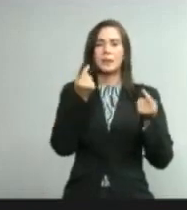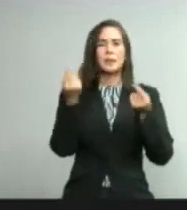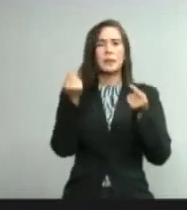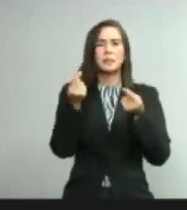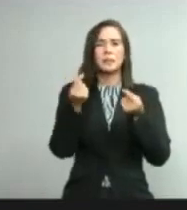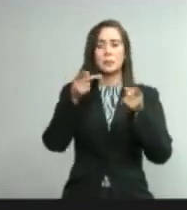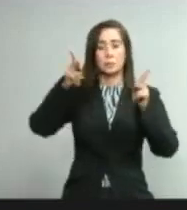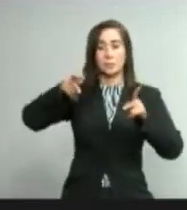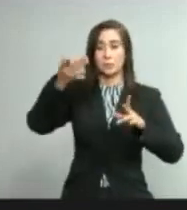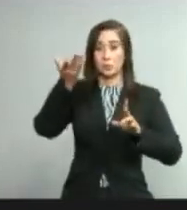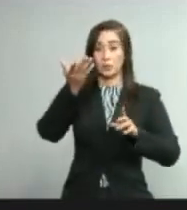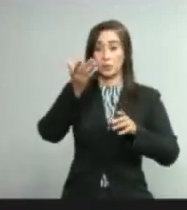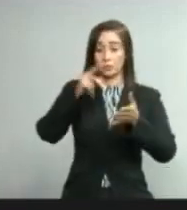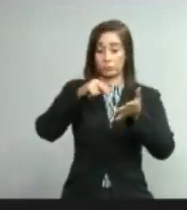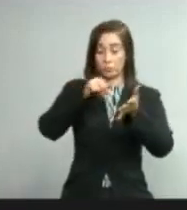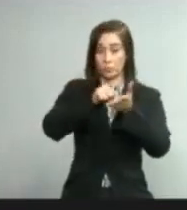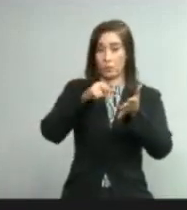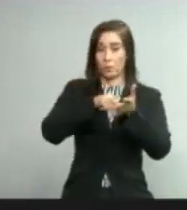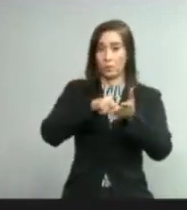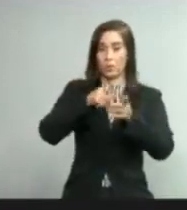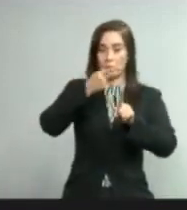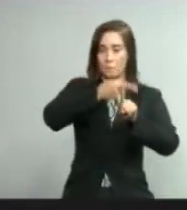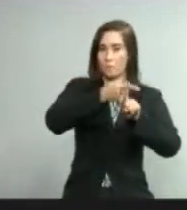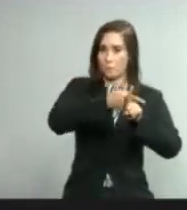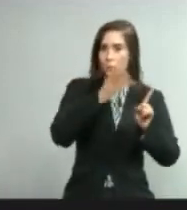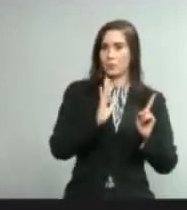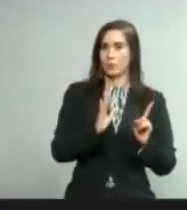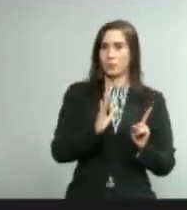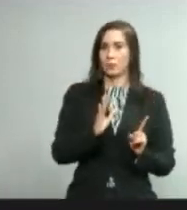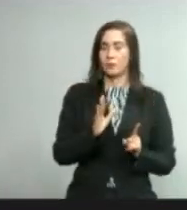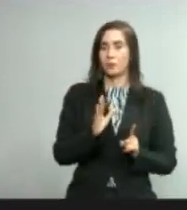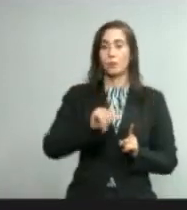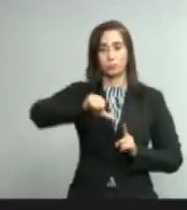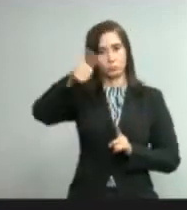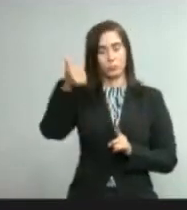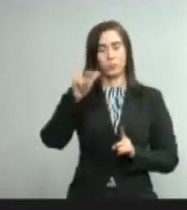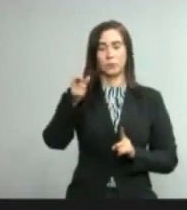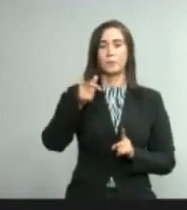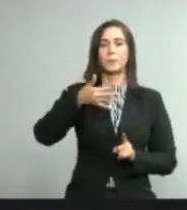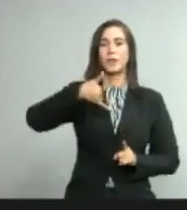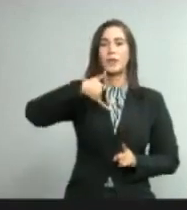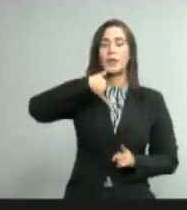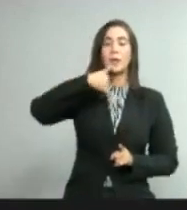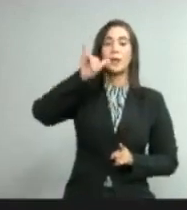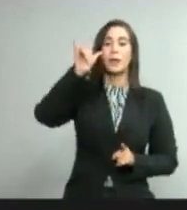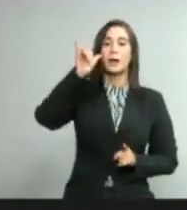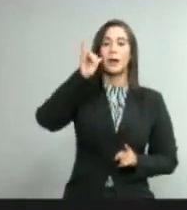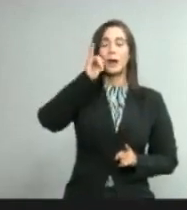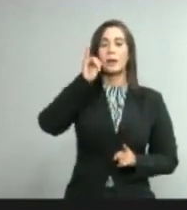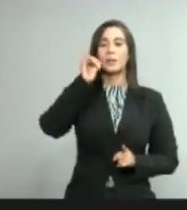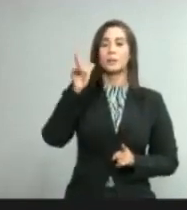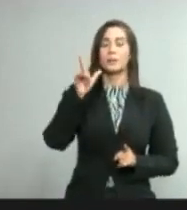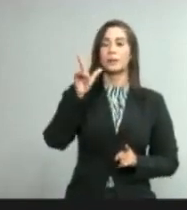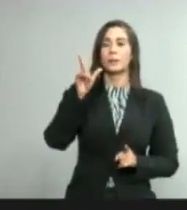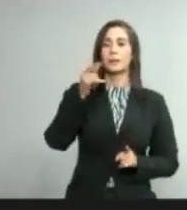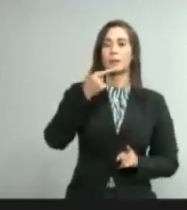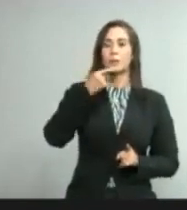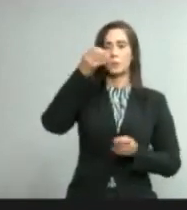Otra cosa es que el boletín de ayer reportó, o de las pruebas que se realizaron el lunes, unas